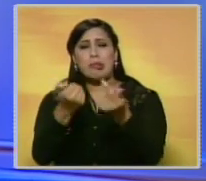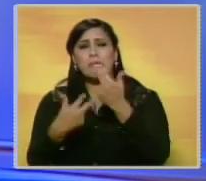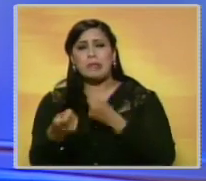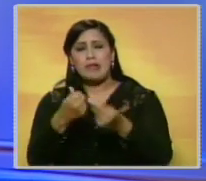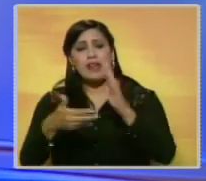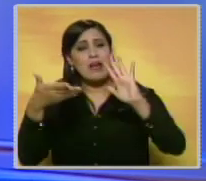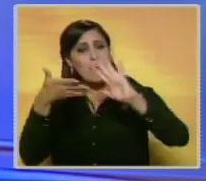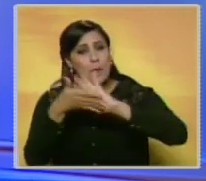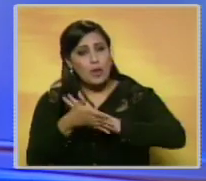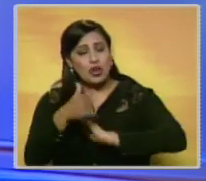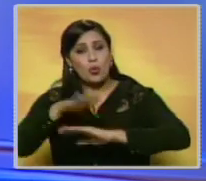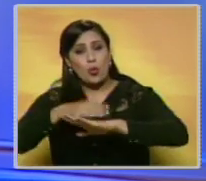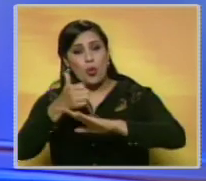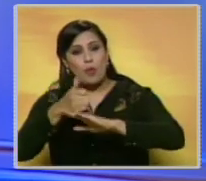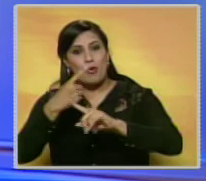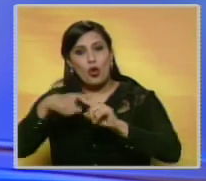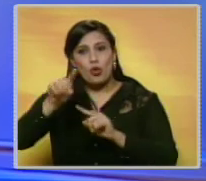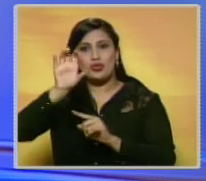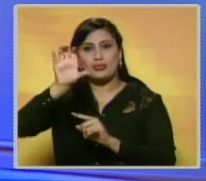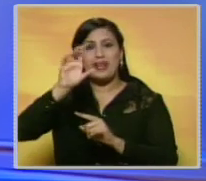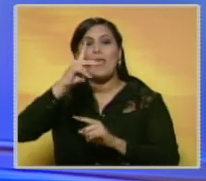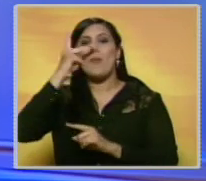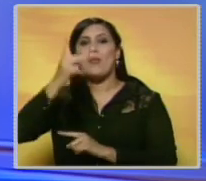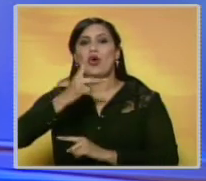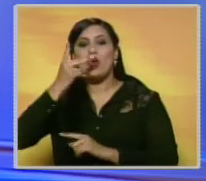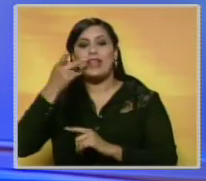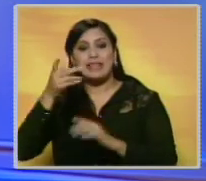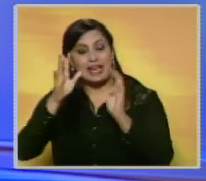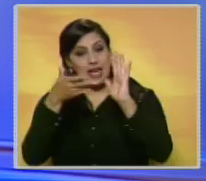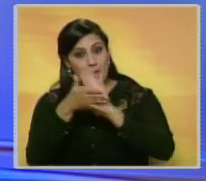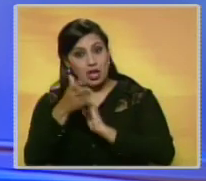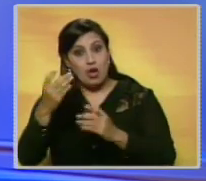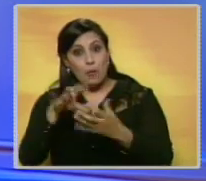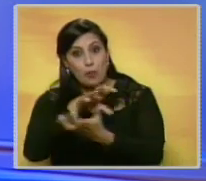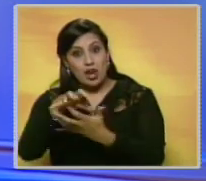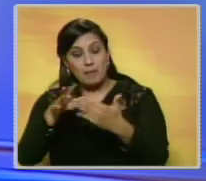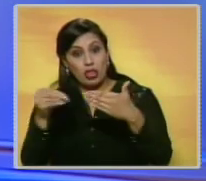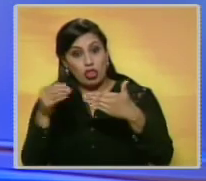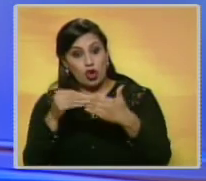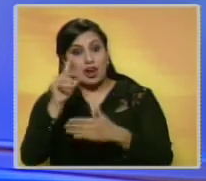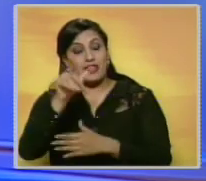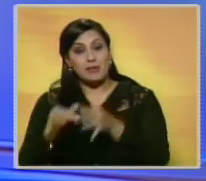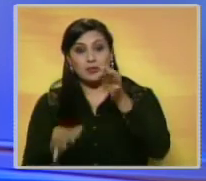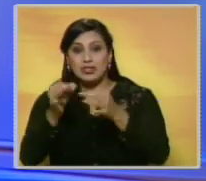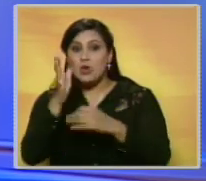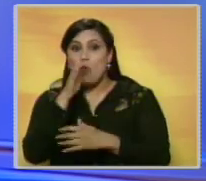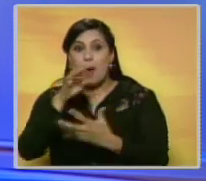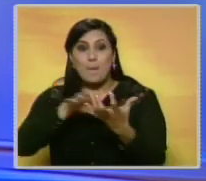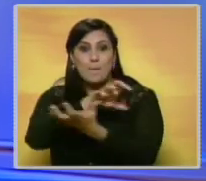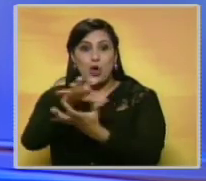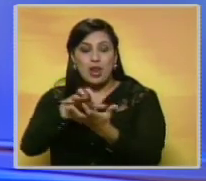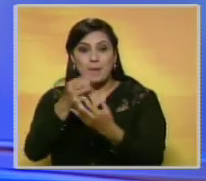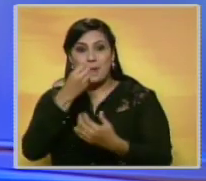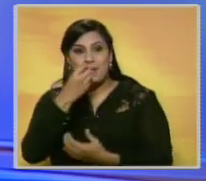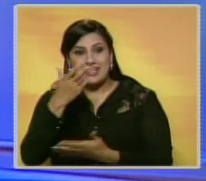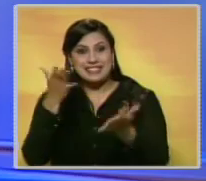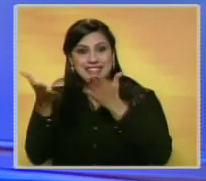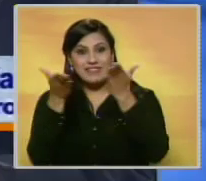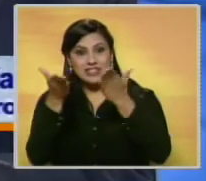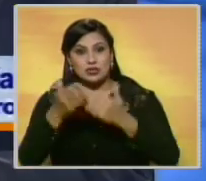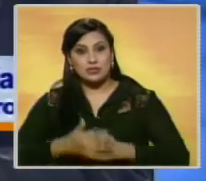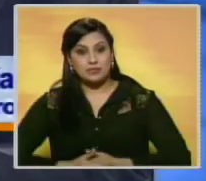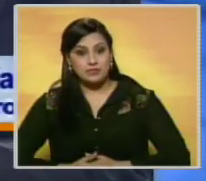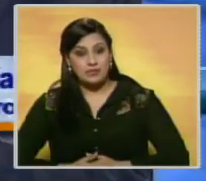inducidas por agentes externos a la política a través del dólar paralelo, que a su juicio distorsiona el precio de los bienes y servicios.